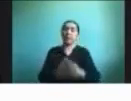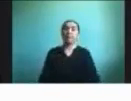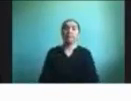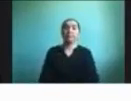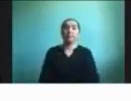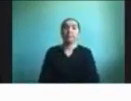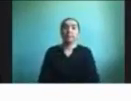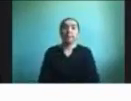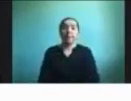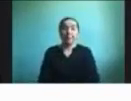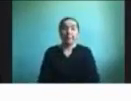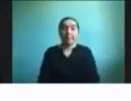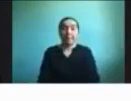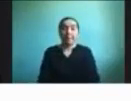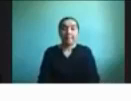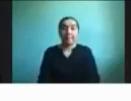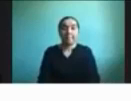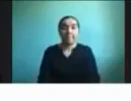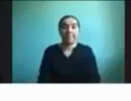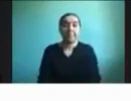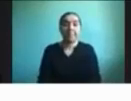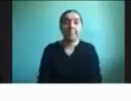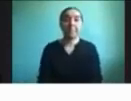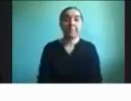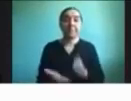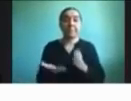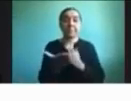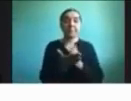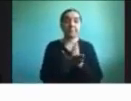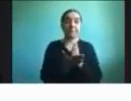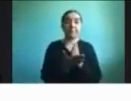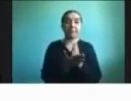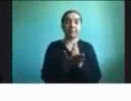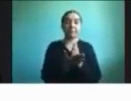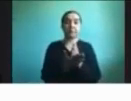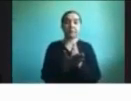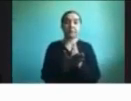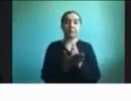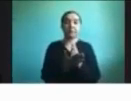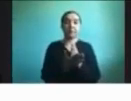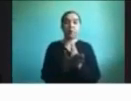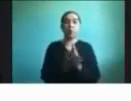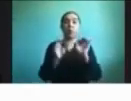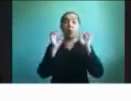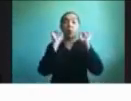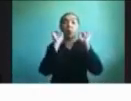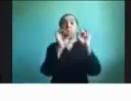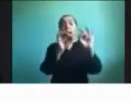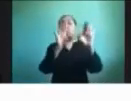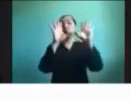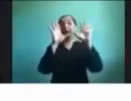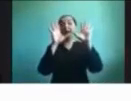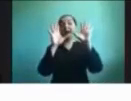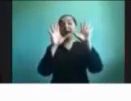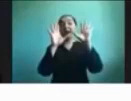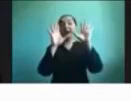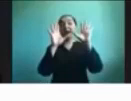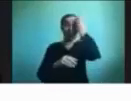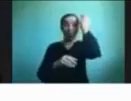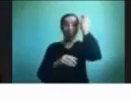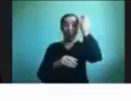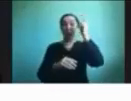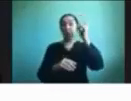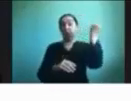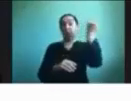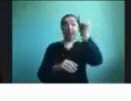bueno entonces vamos a partir con nuestro software que es como la estrella de Sedeti ha tenido reconocimiento internacional